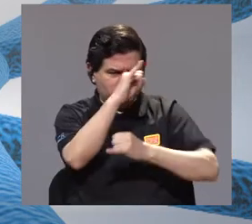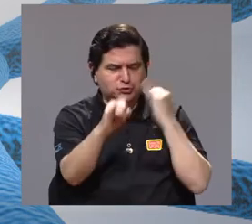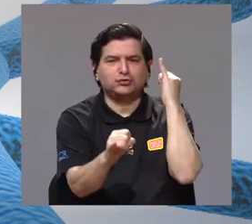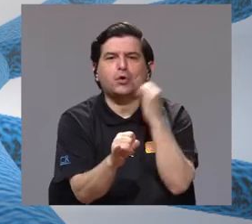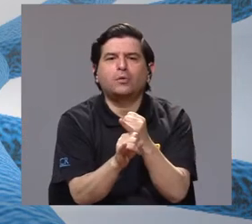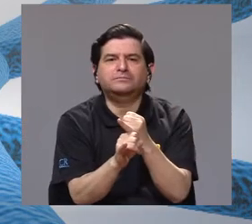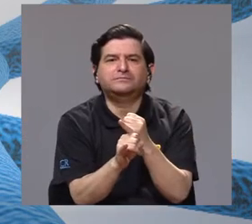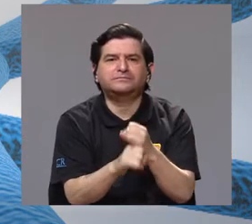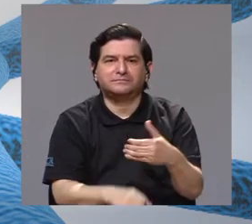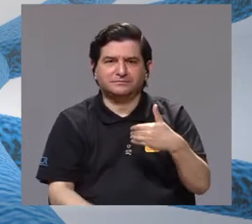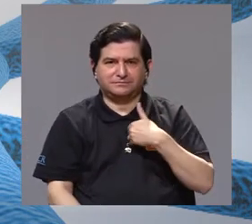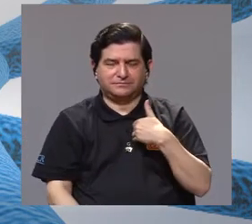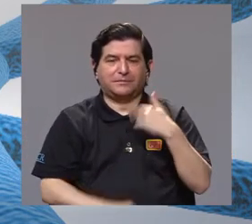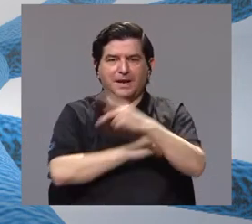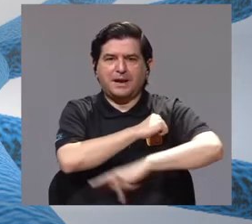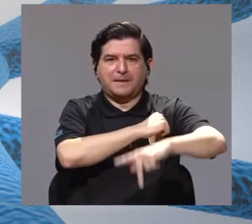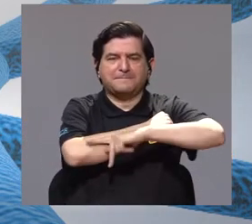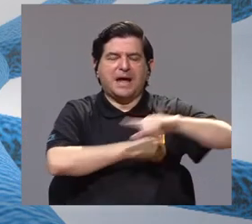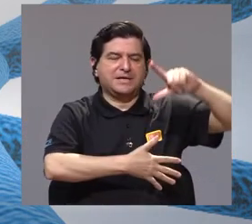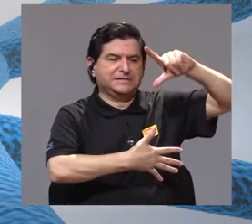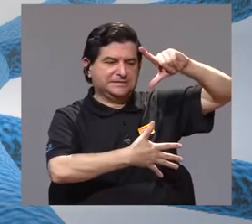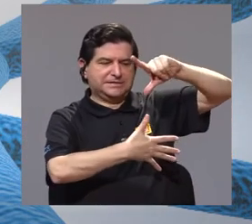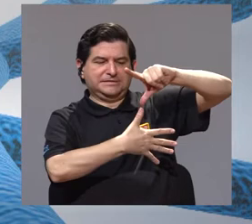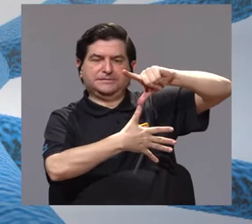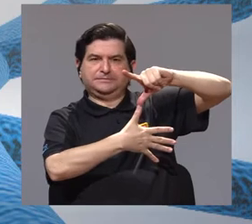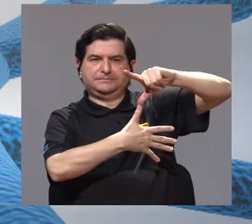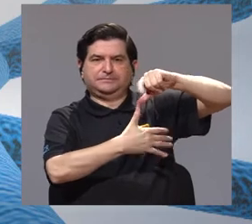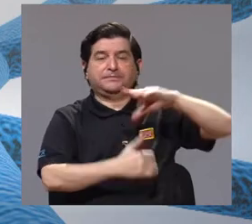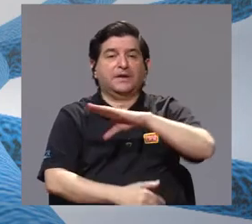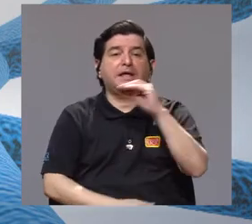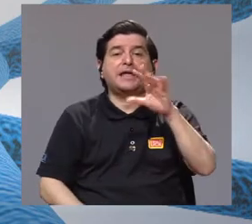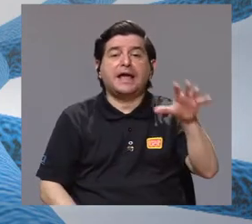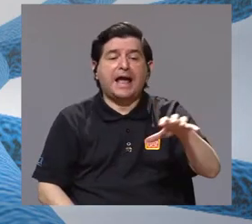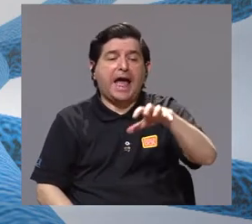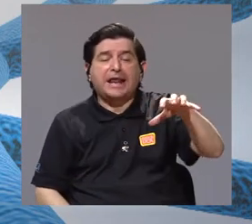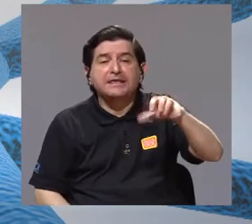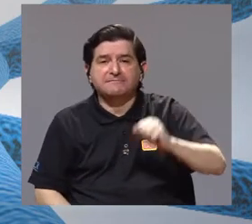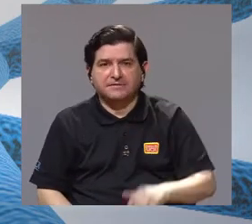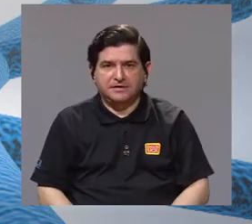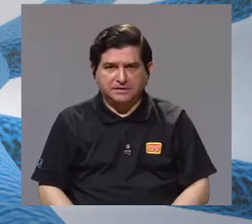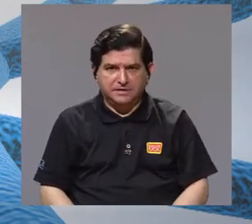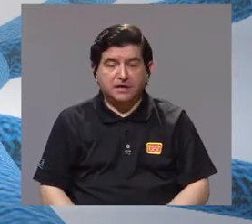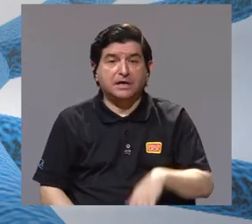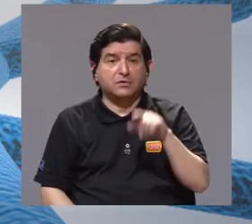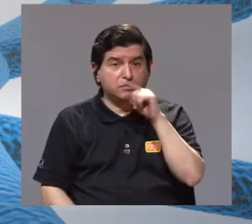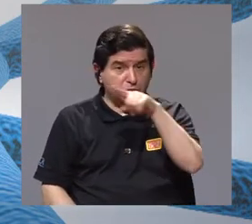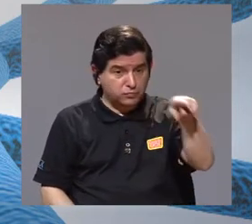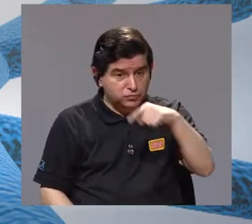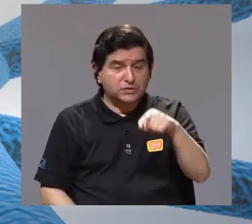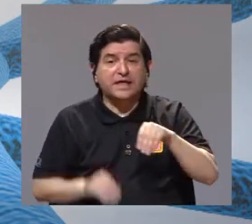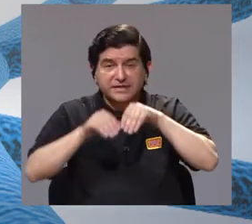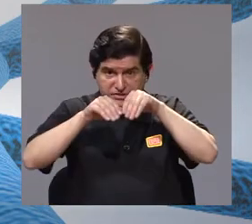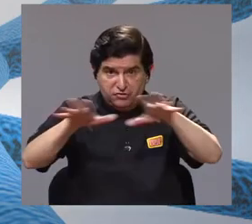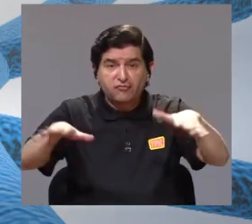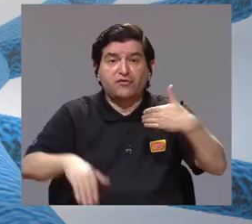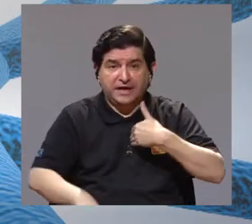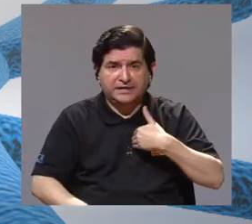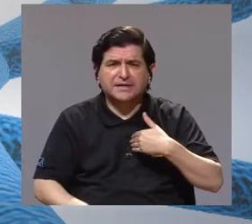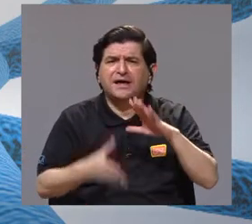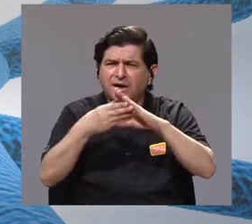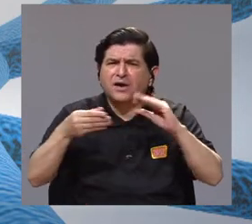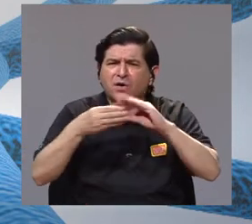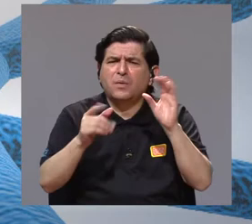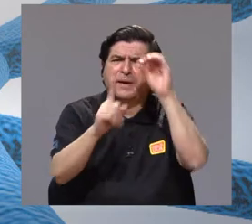internacional entre países de Latinoamérica y el Caribe. De hecho, tienen una red.